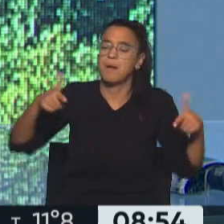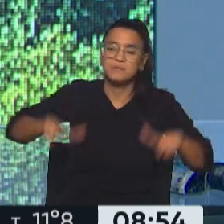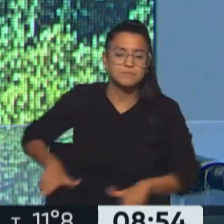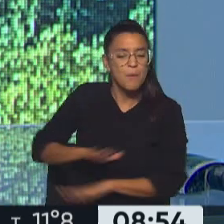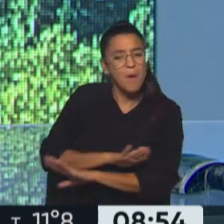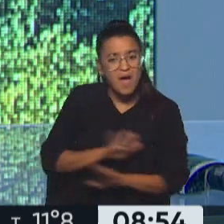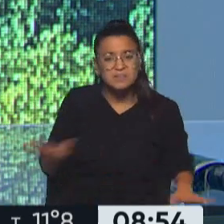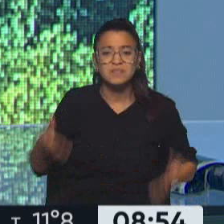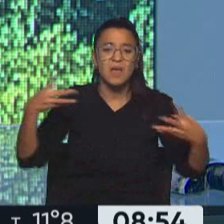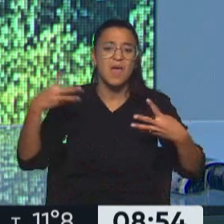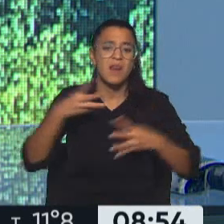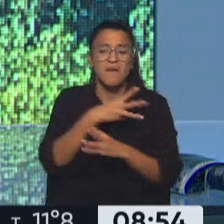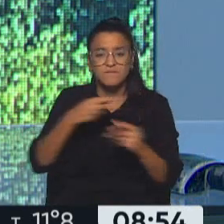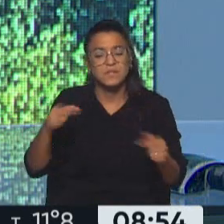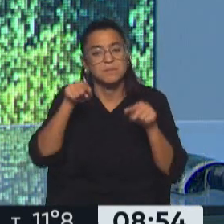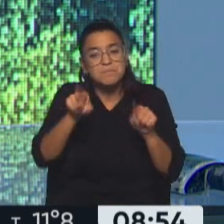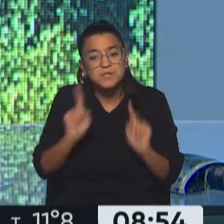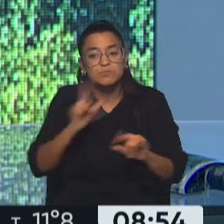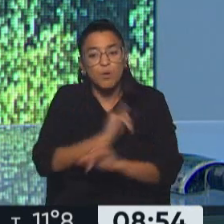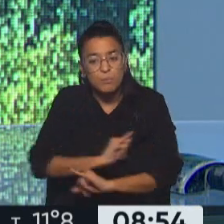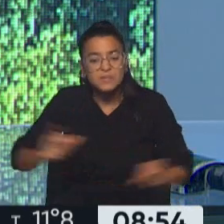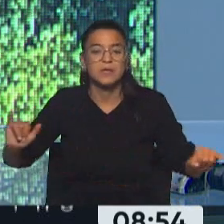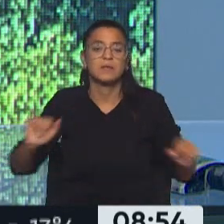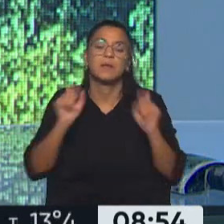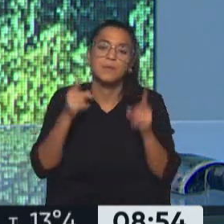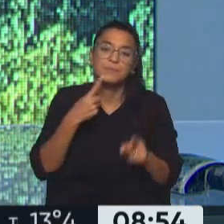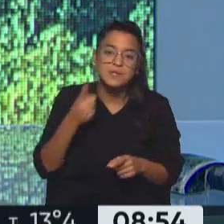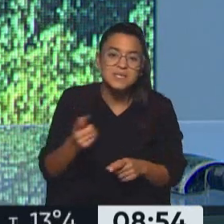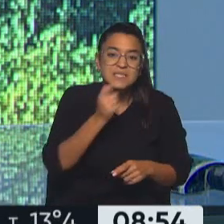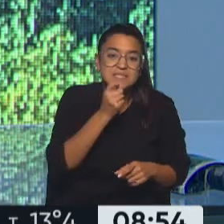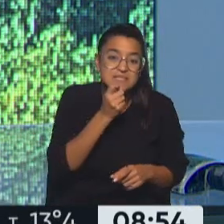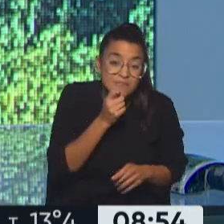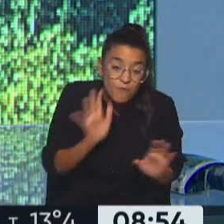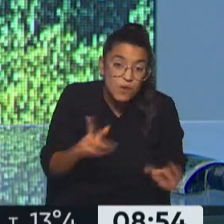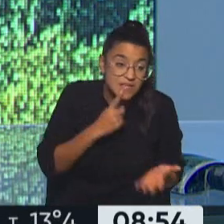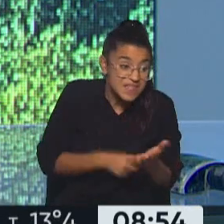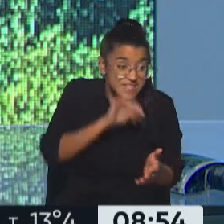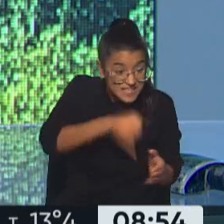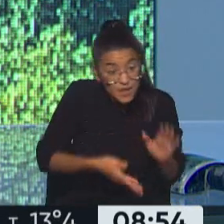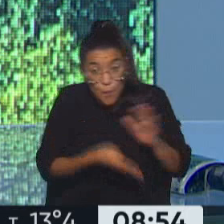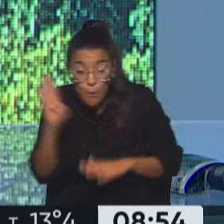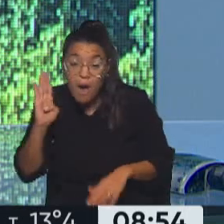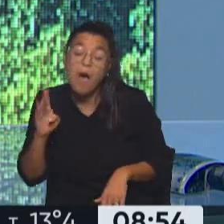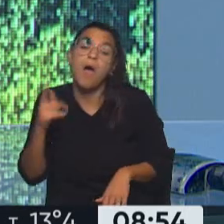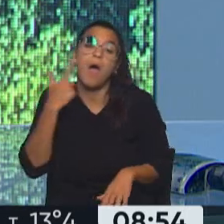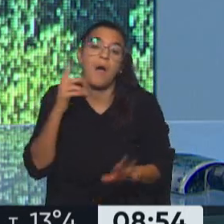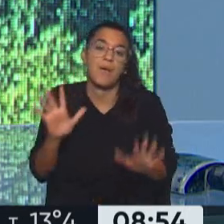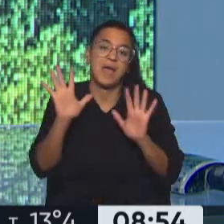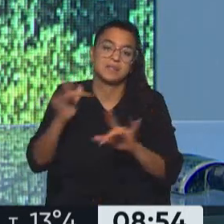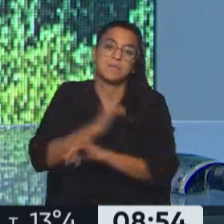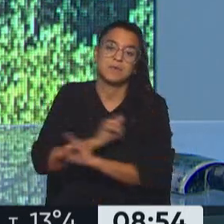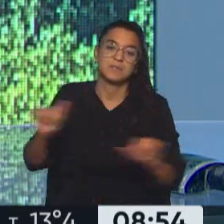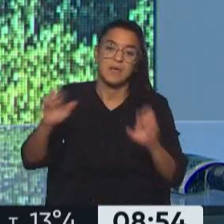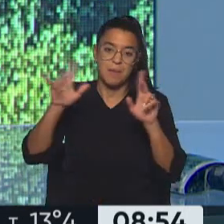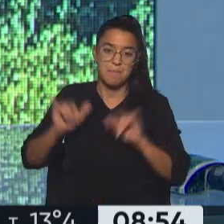guerra. Y es precisamente este mensaje el que estaría llevando en el caso de que decidiera llegar a Ucrania y, bueno,